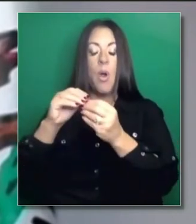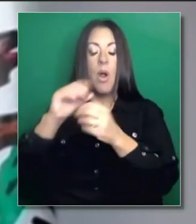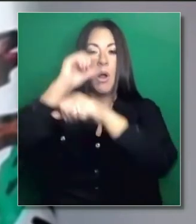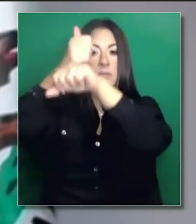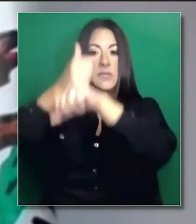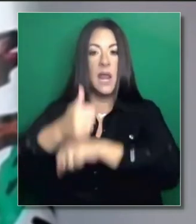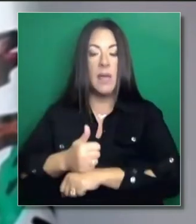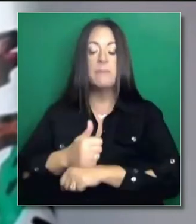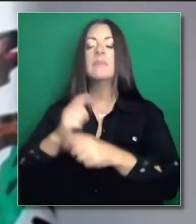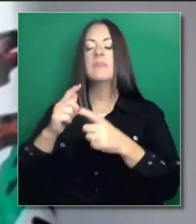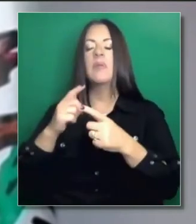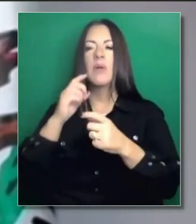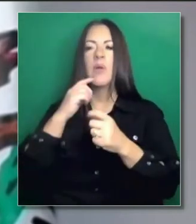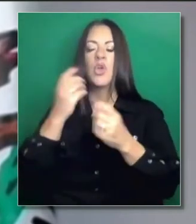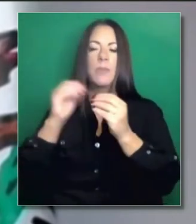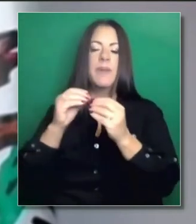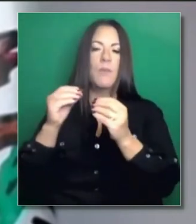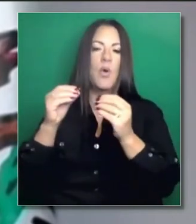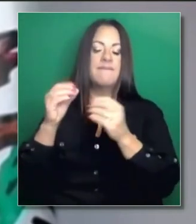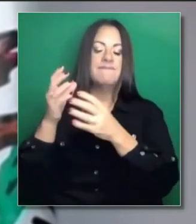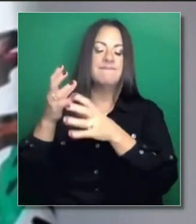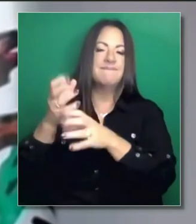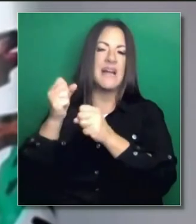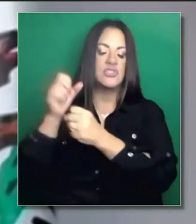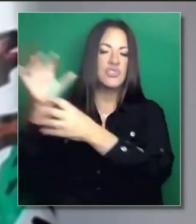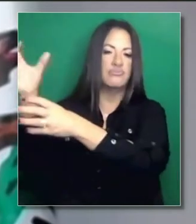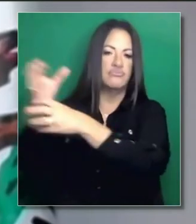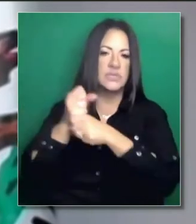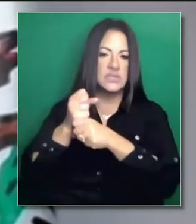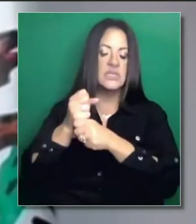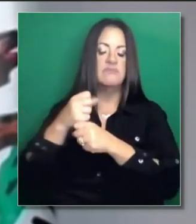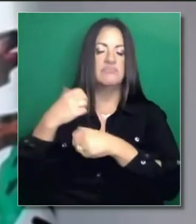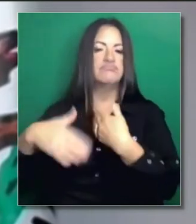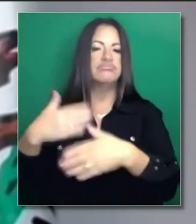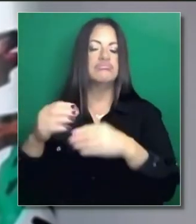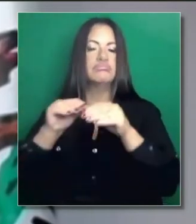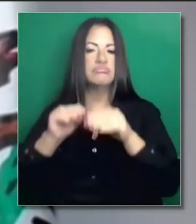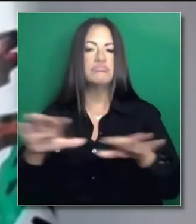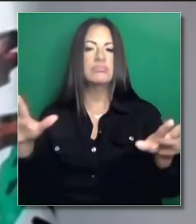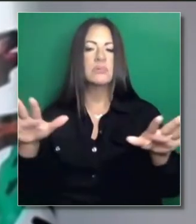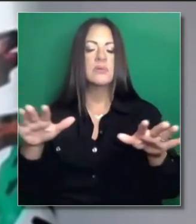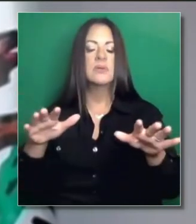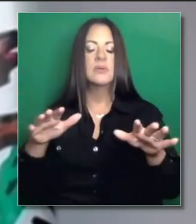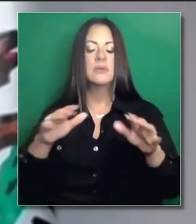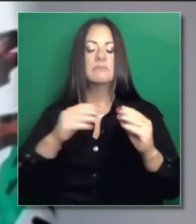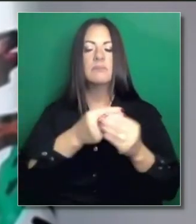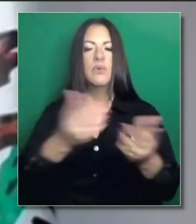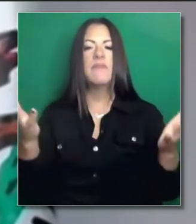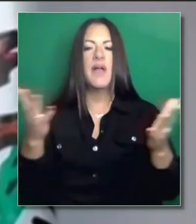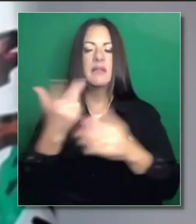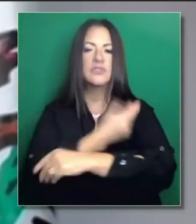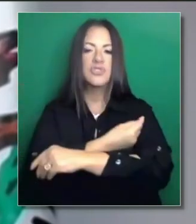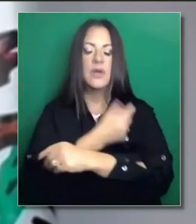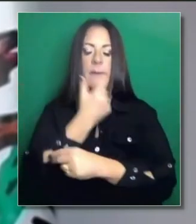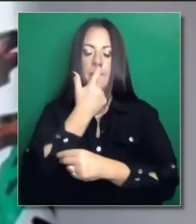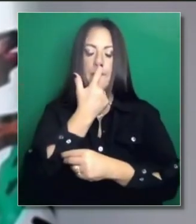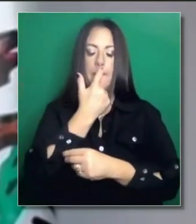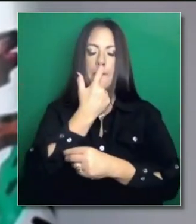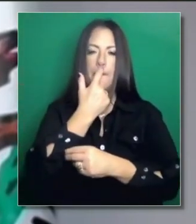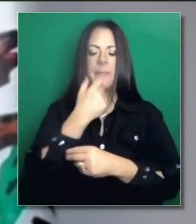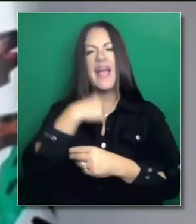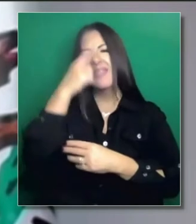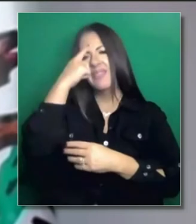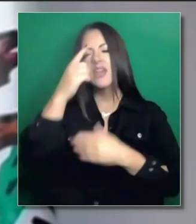para estar seguros que estamos enfocando, estamos concentrándonos en los que suministran las vacunas. Esta va a ser la